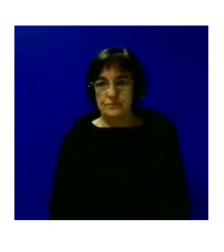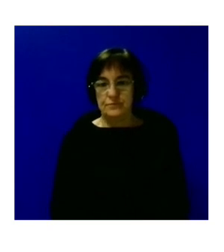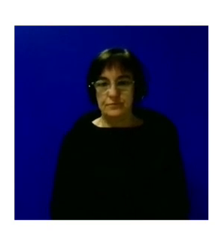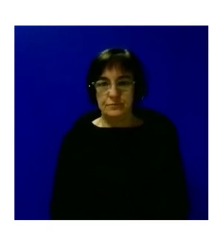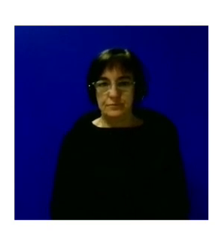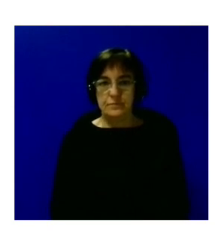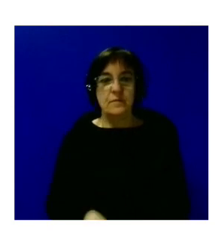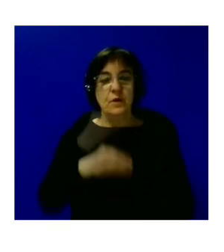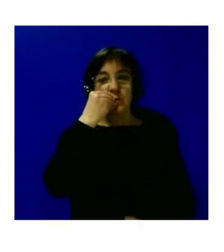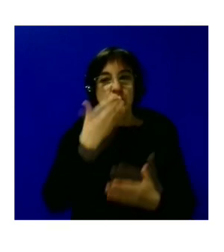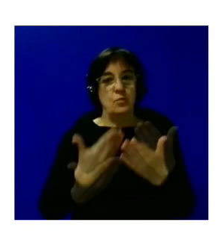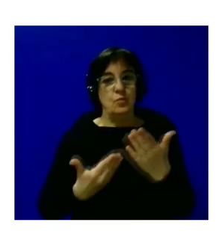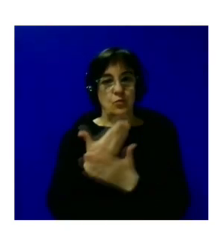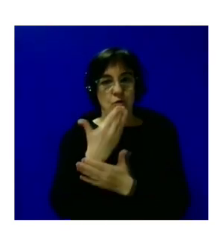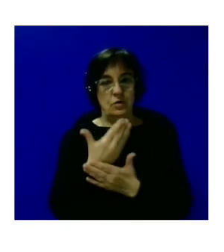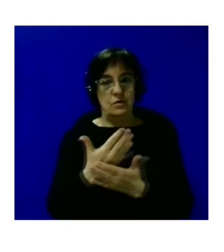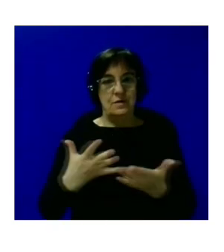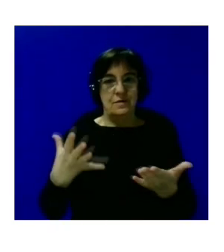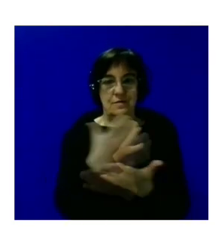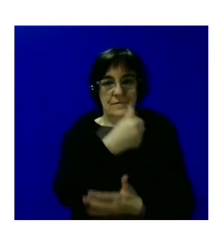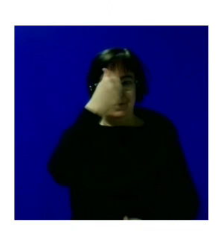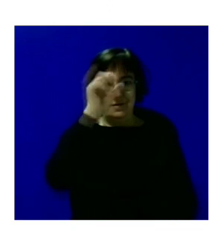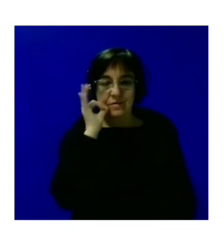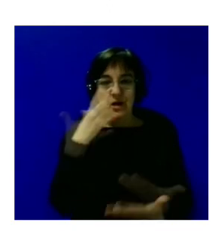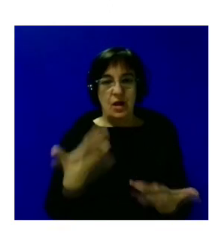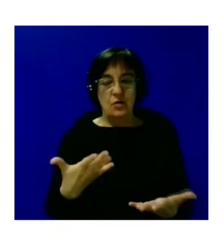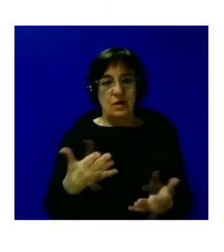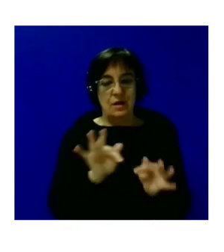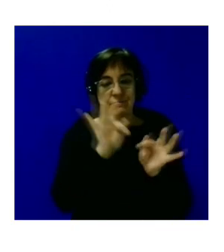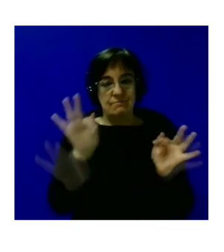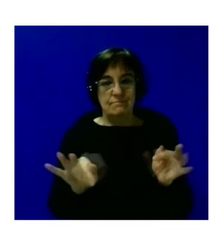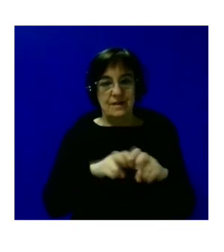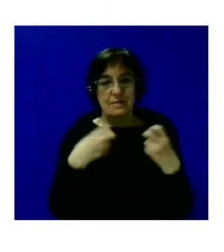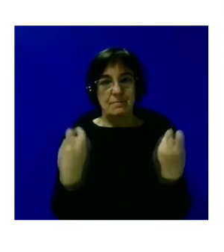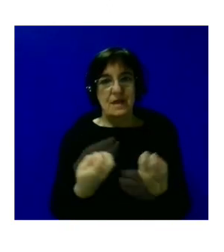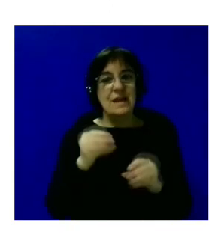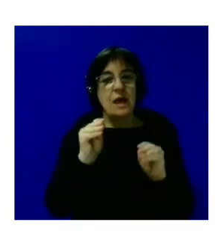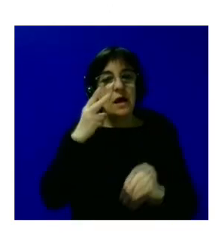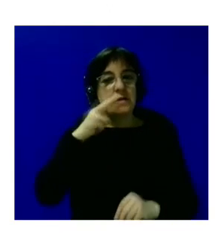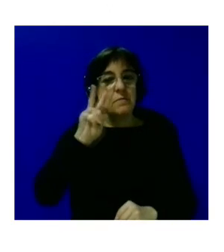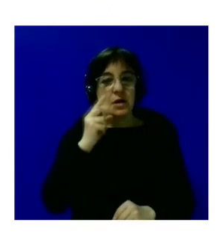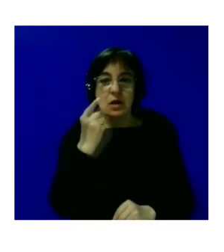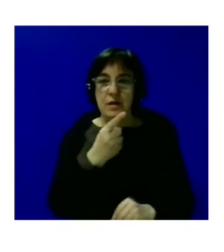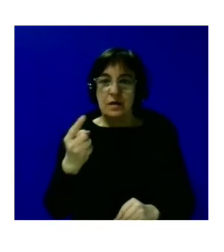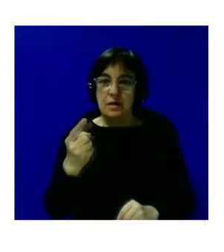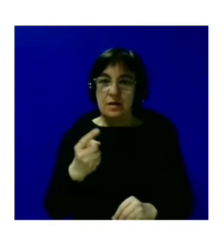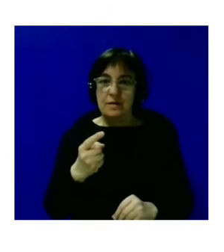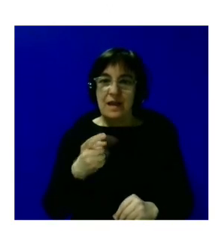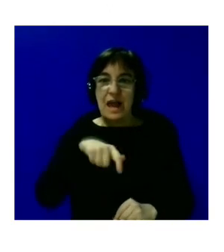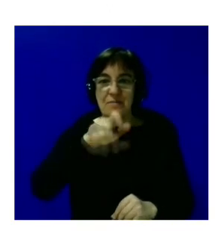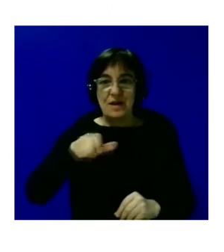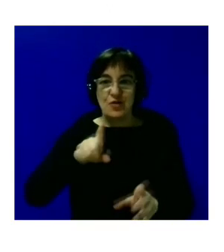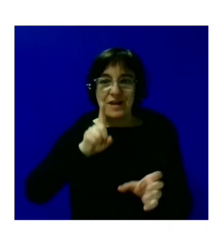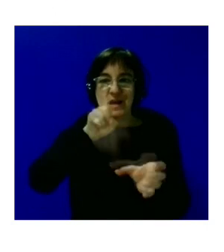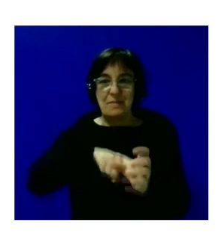bueno buenos días a todos y a todas ahora vamos a dar paso a la mesa de experiencias donde sobre todo las personas que han